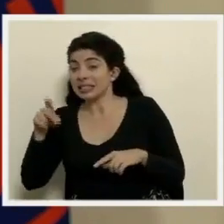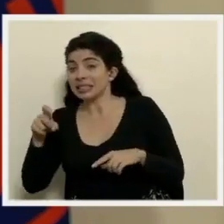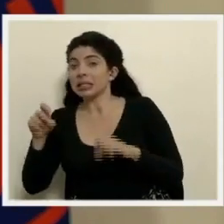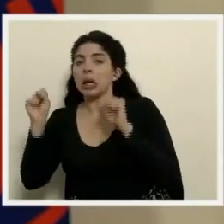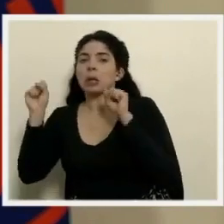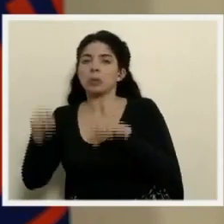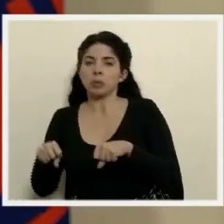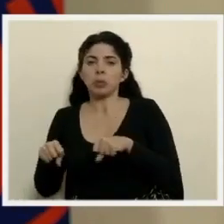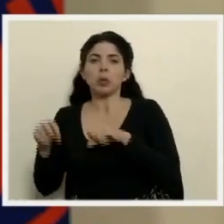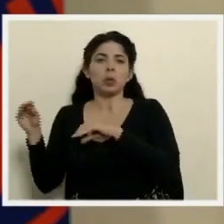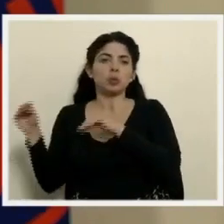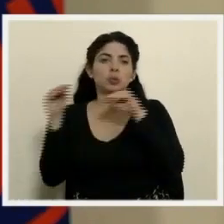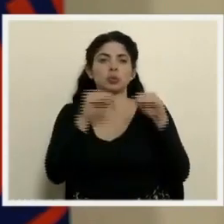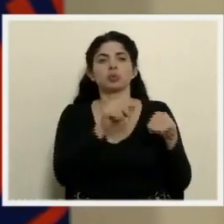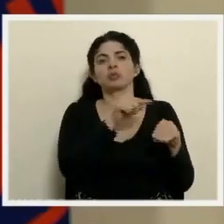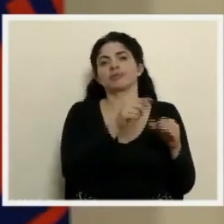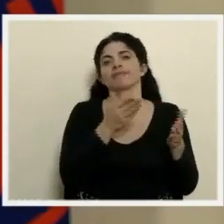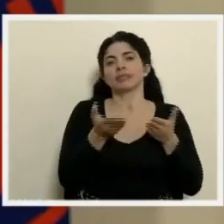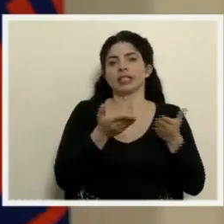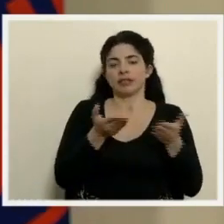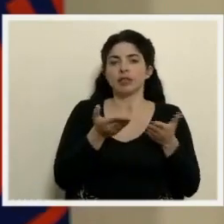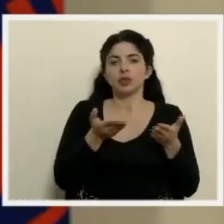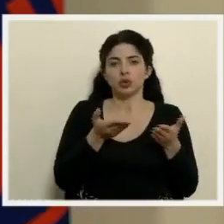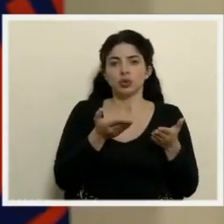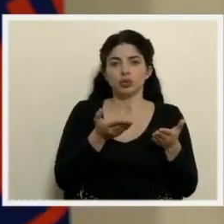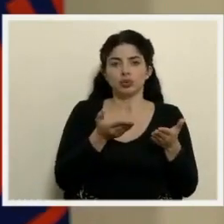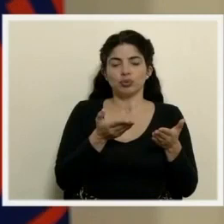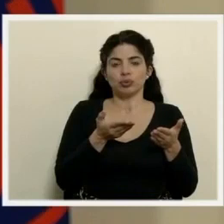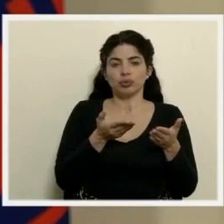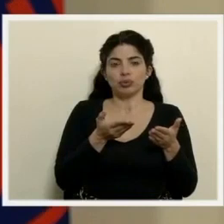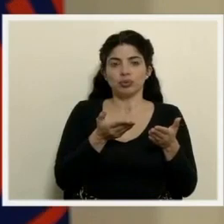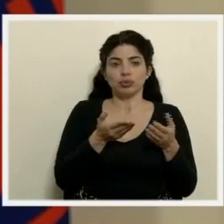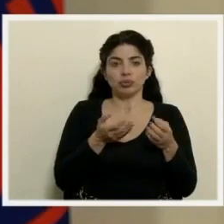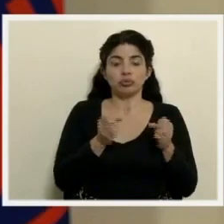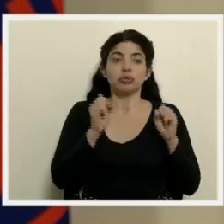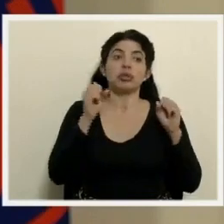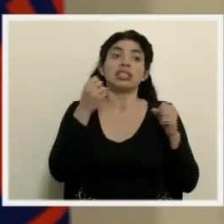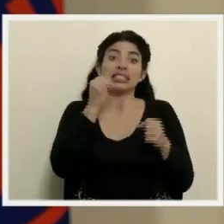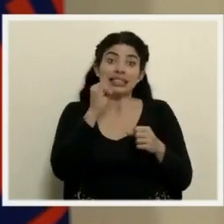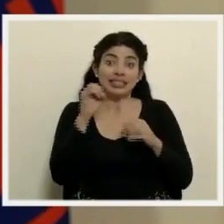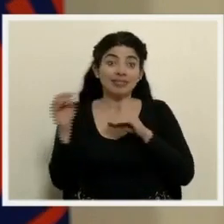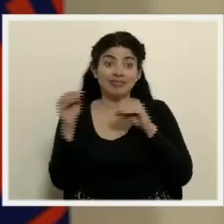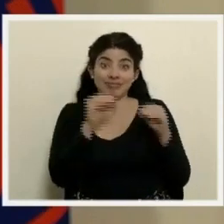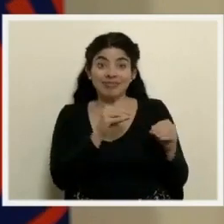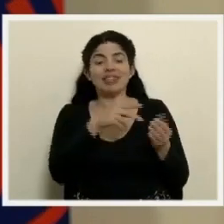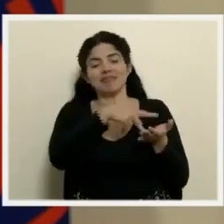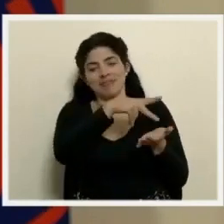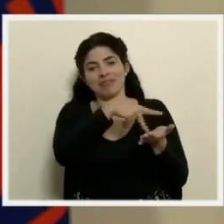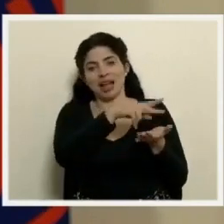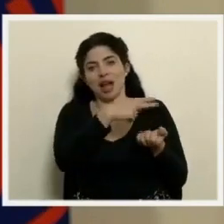a estos servicios y se indemnizará a los